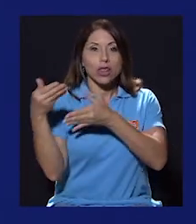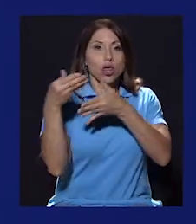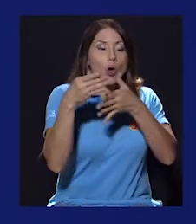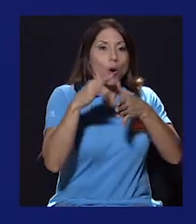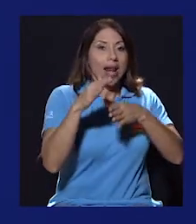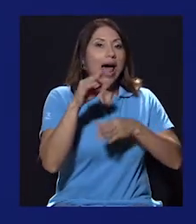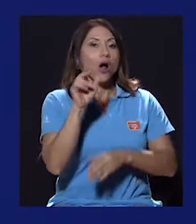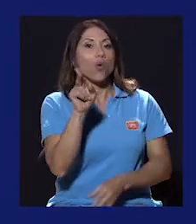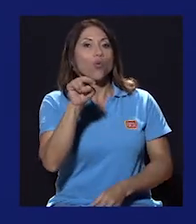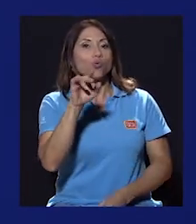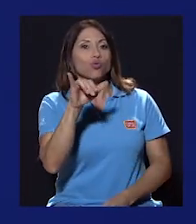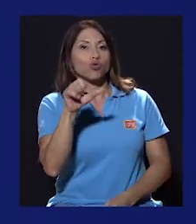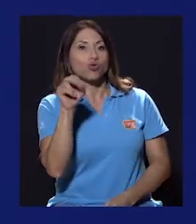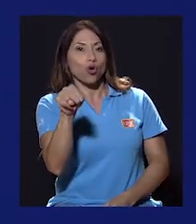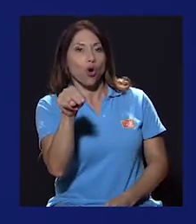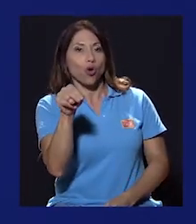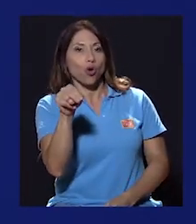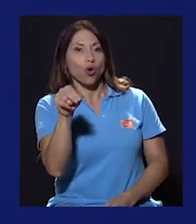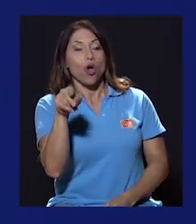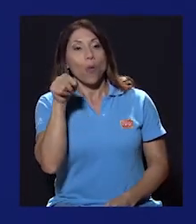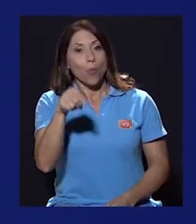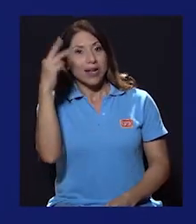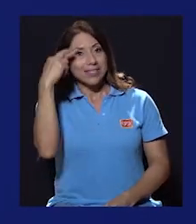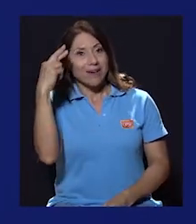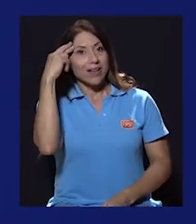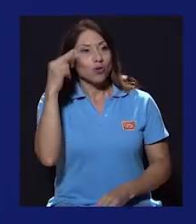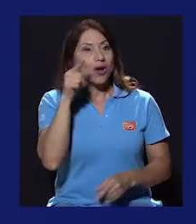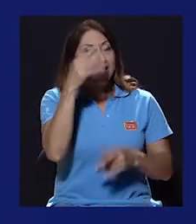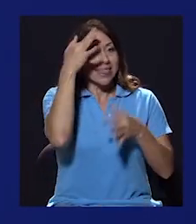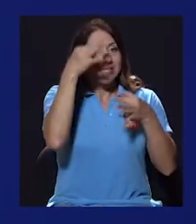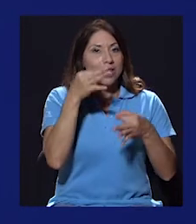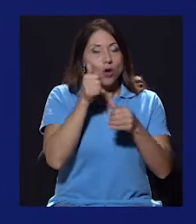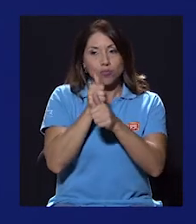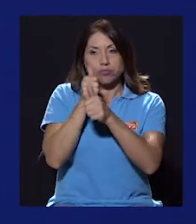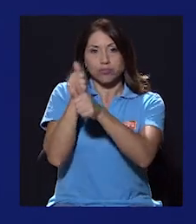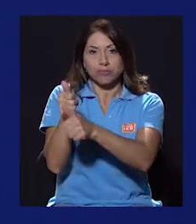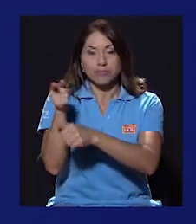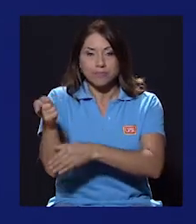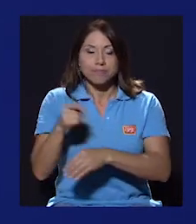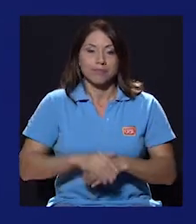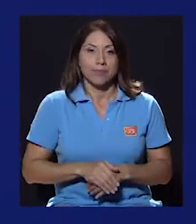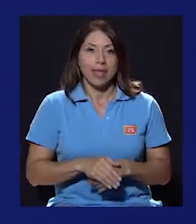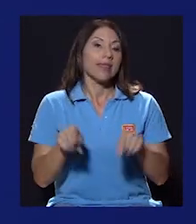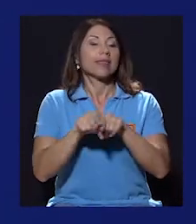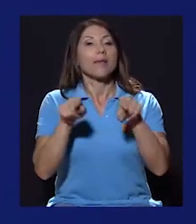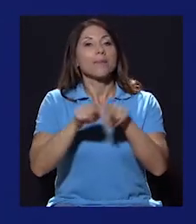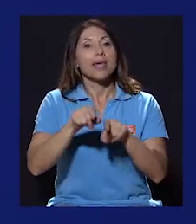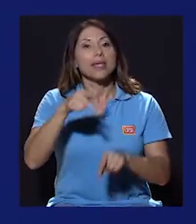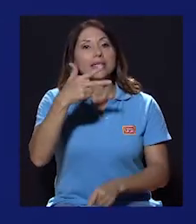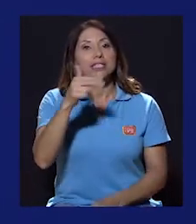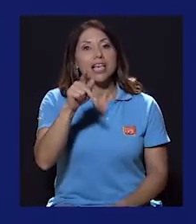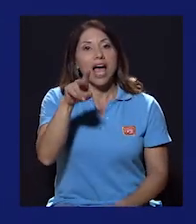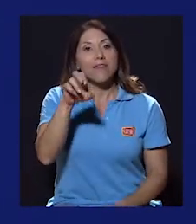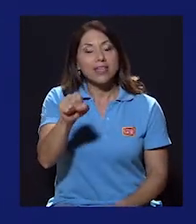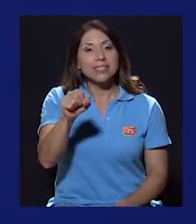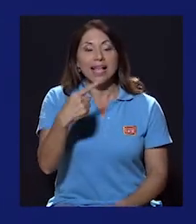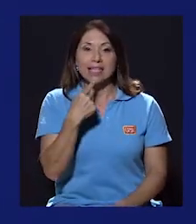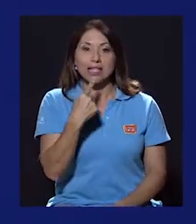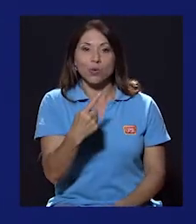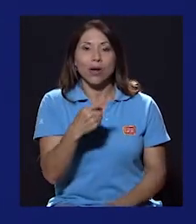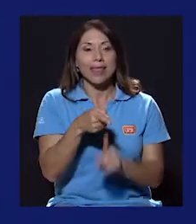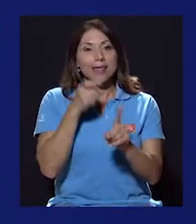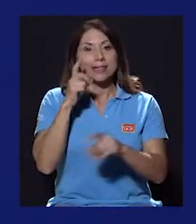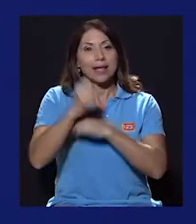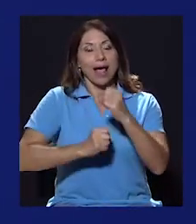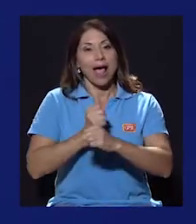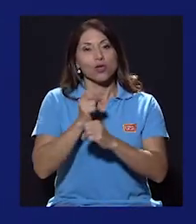unción, razón por la cual él decidió seguirle los pasos. Por su parte, Chávez asegura que desde